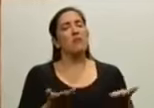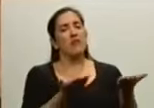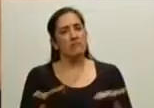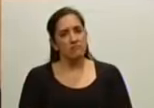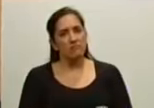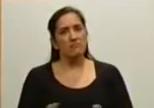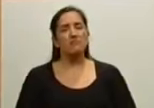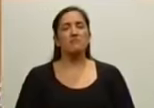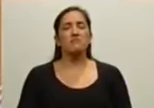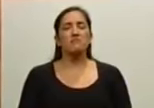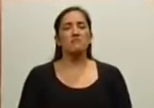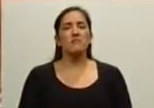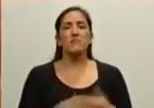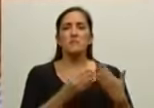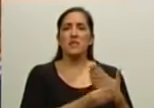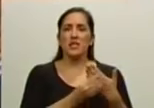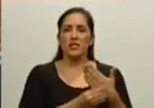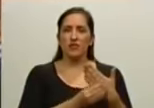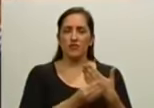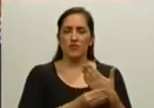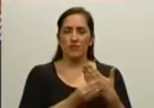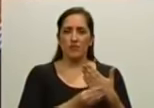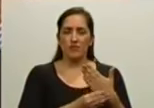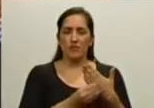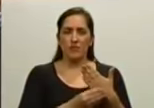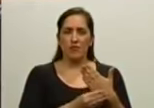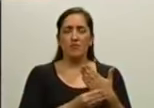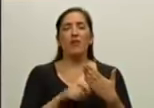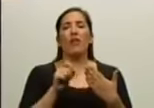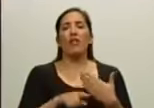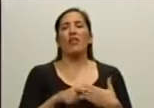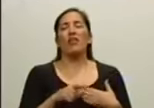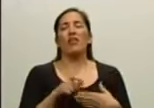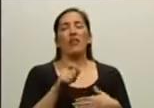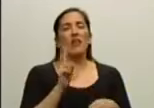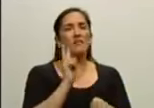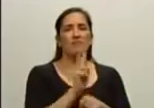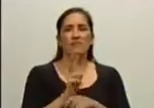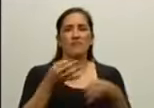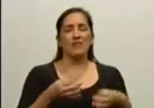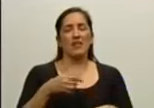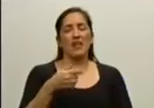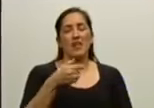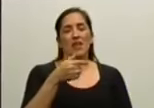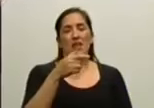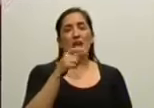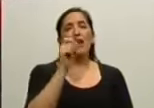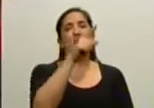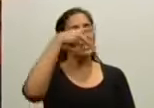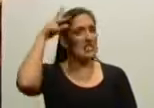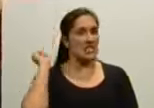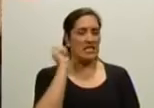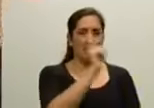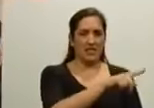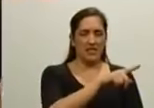Ministros de Defensa de las Hermanas de las Hermanas de